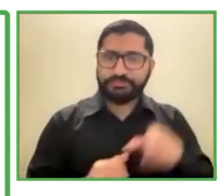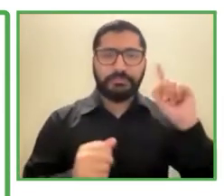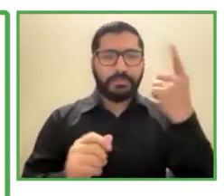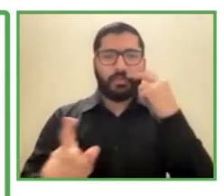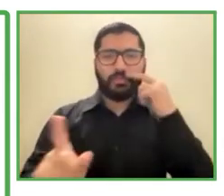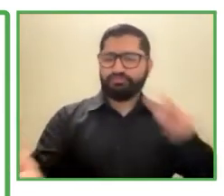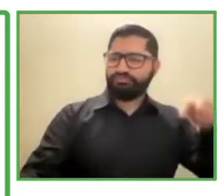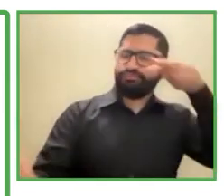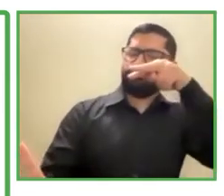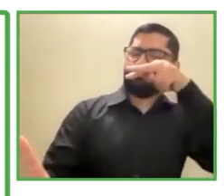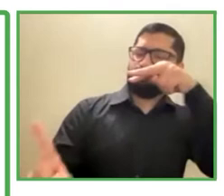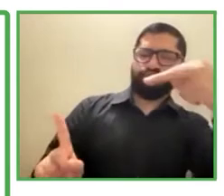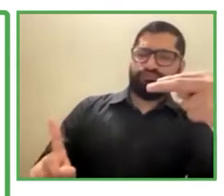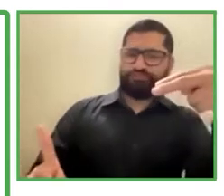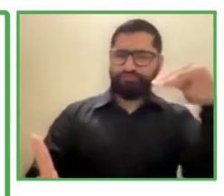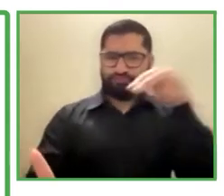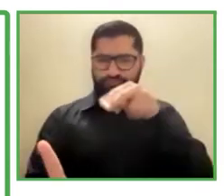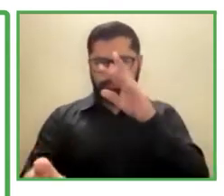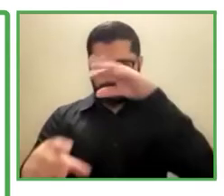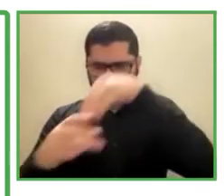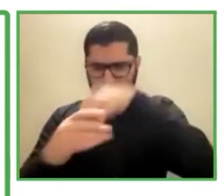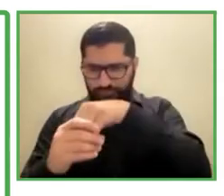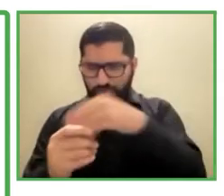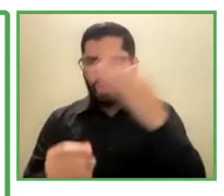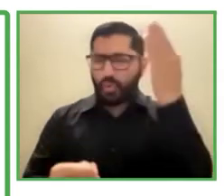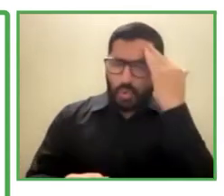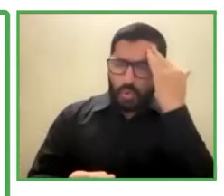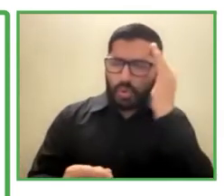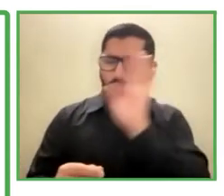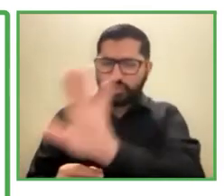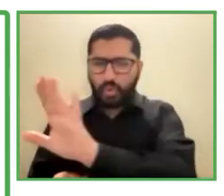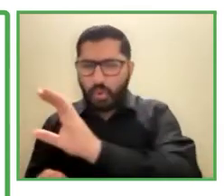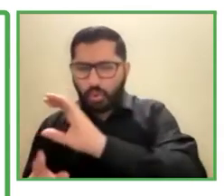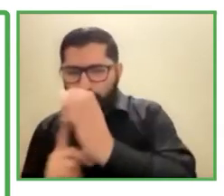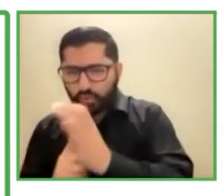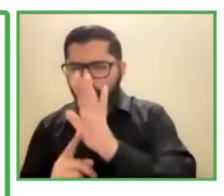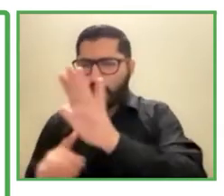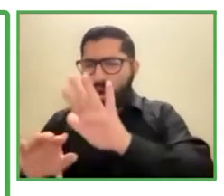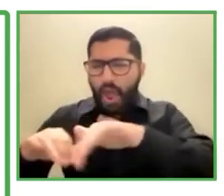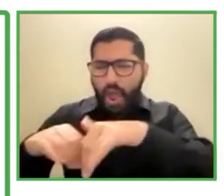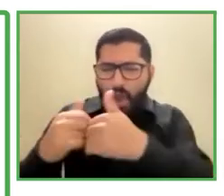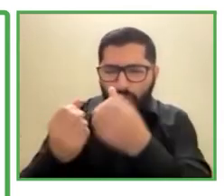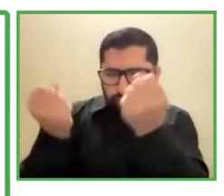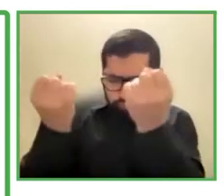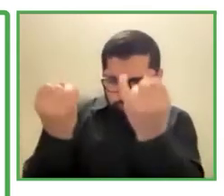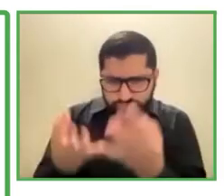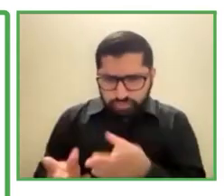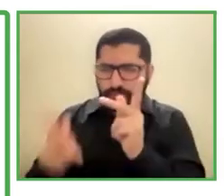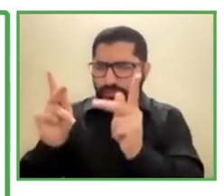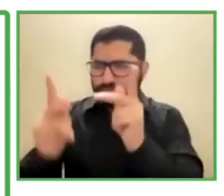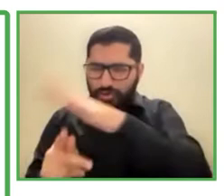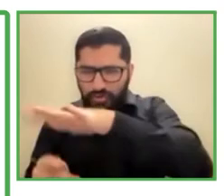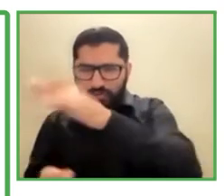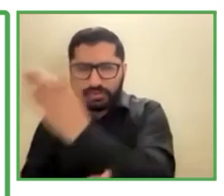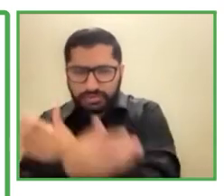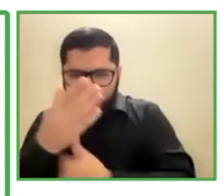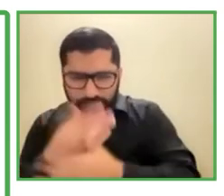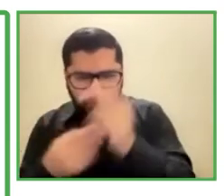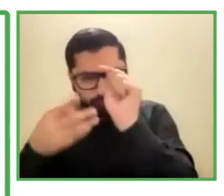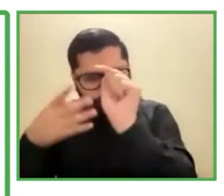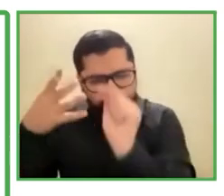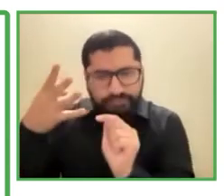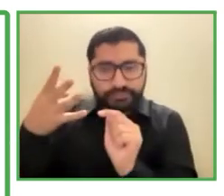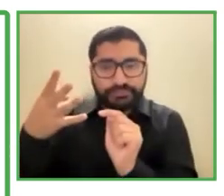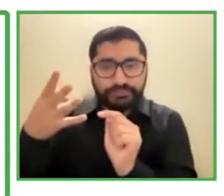conocer qué pasaba con nuestra gente, cuánta gente tenía discapacidad al interior, y poder, ¿no es cierto?, acompañarla, y